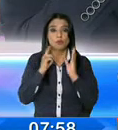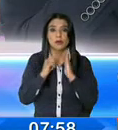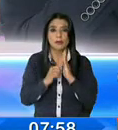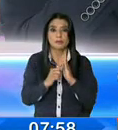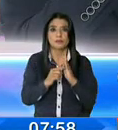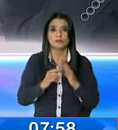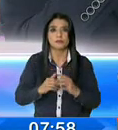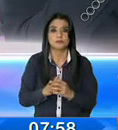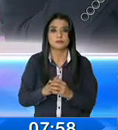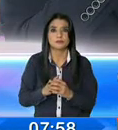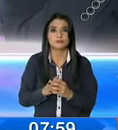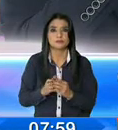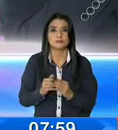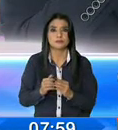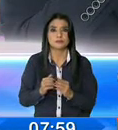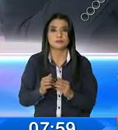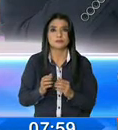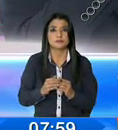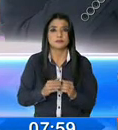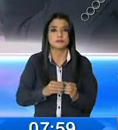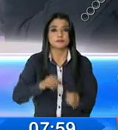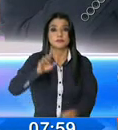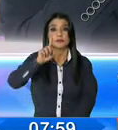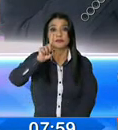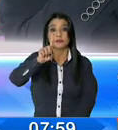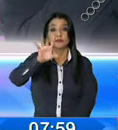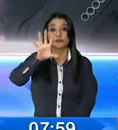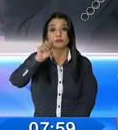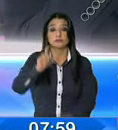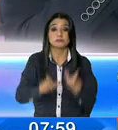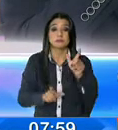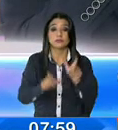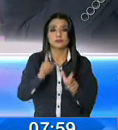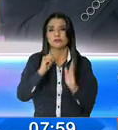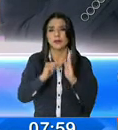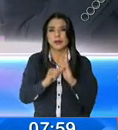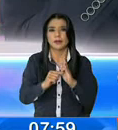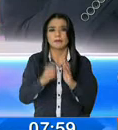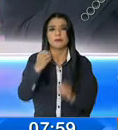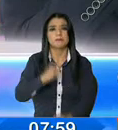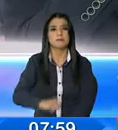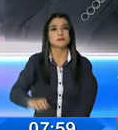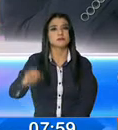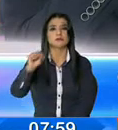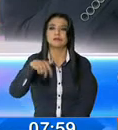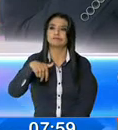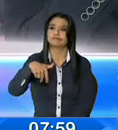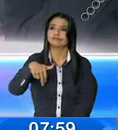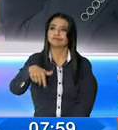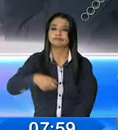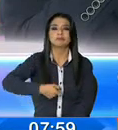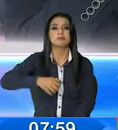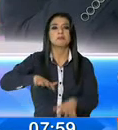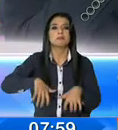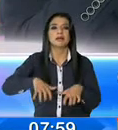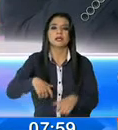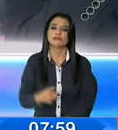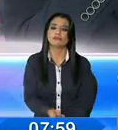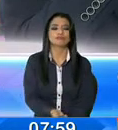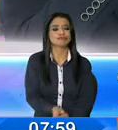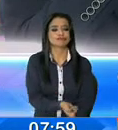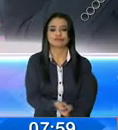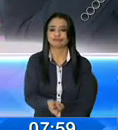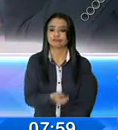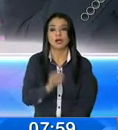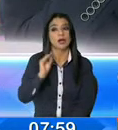más de... No, hemos más de 150 personas personas que, por ejemplo, salen a pasear en las calles, salen con sus perritos en las calles, ya